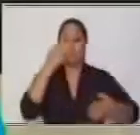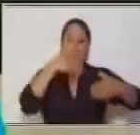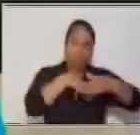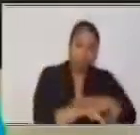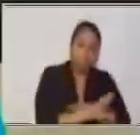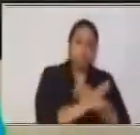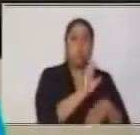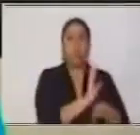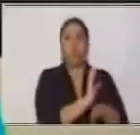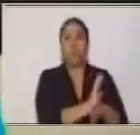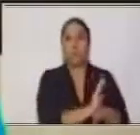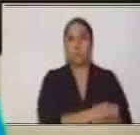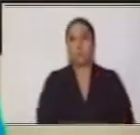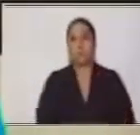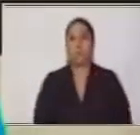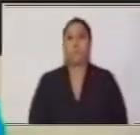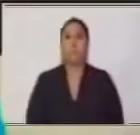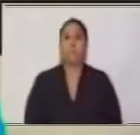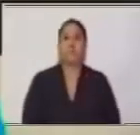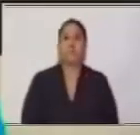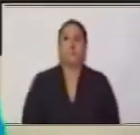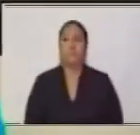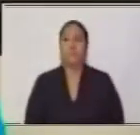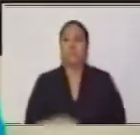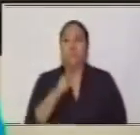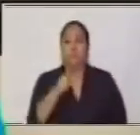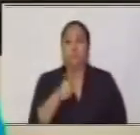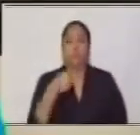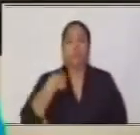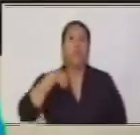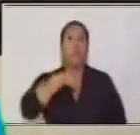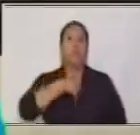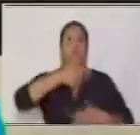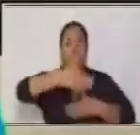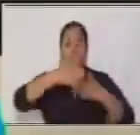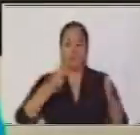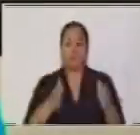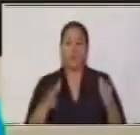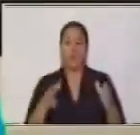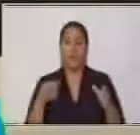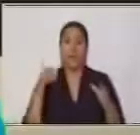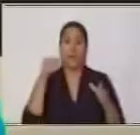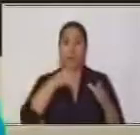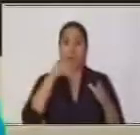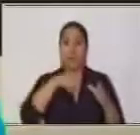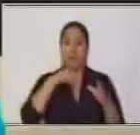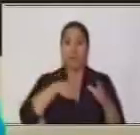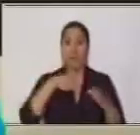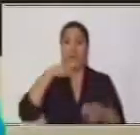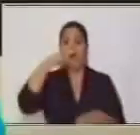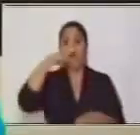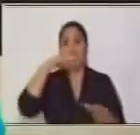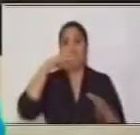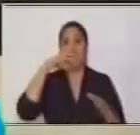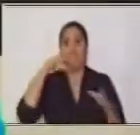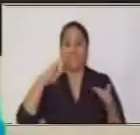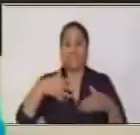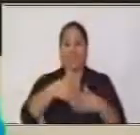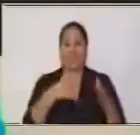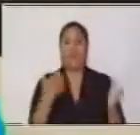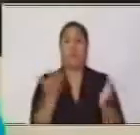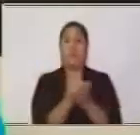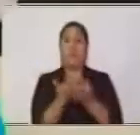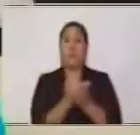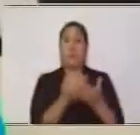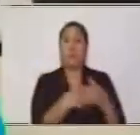tablas, lo vamos a guardar en lo que yo llamo nuestra caja de tesoros. Y en esa caja de tesoros, nuestro portafolio de